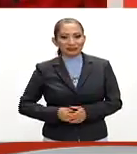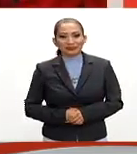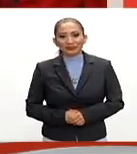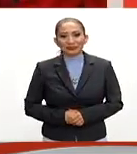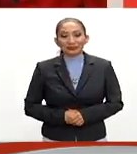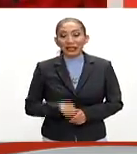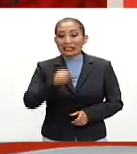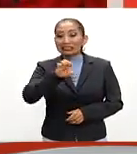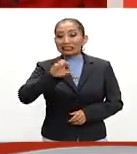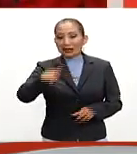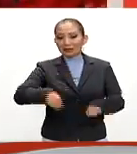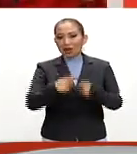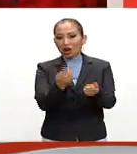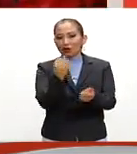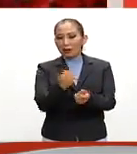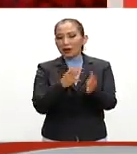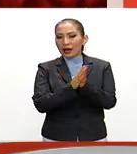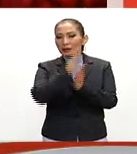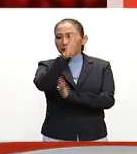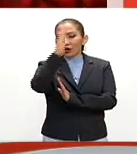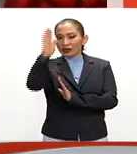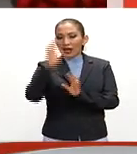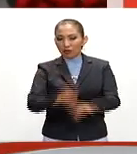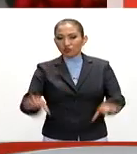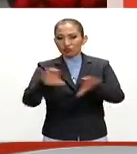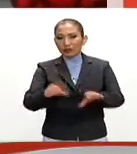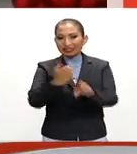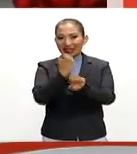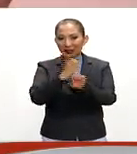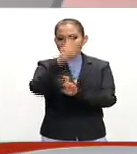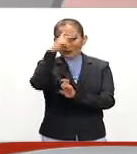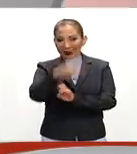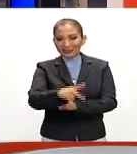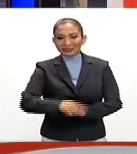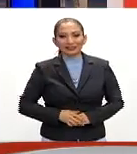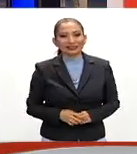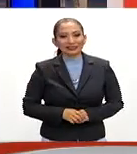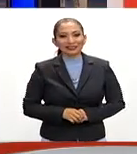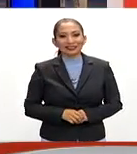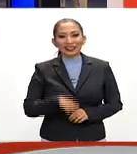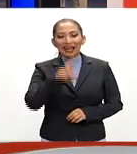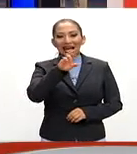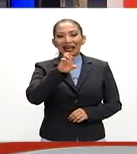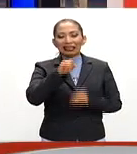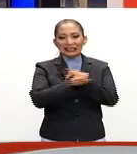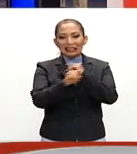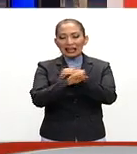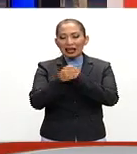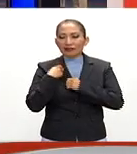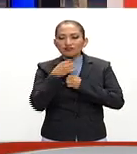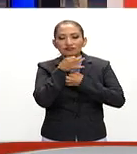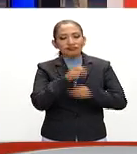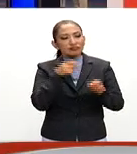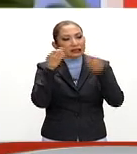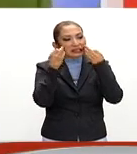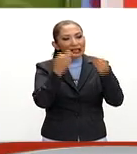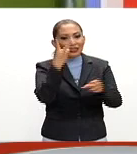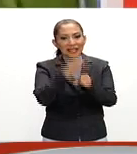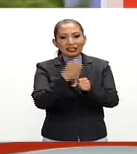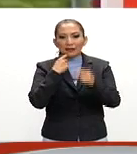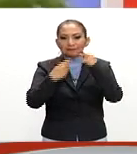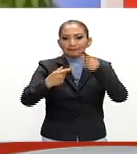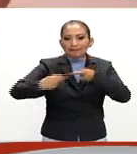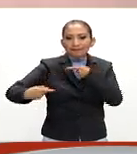La CEP entrega nueve bibliotecas digitales en el Estado de México. Las redes sociales protagonistas en el tercer